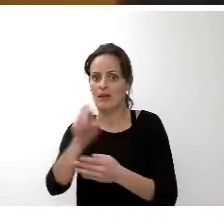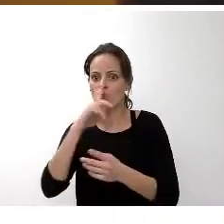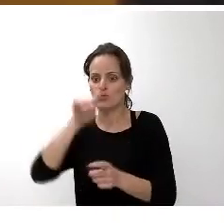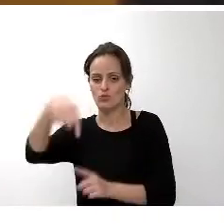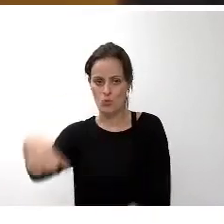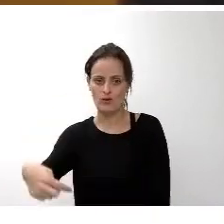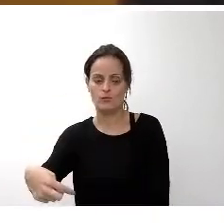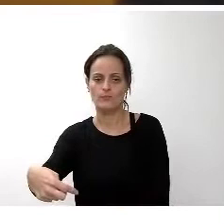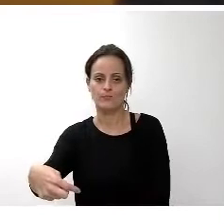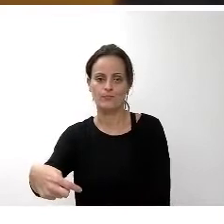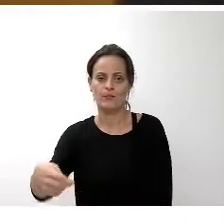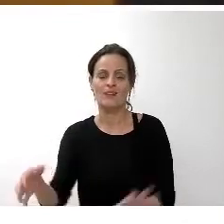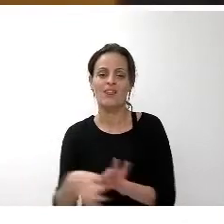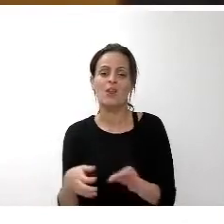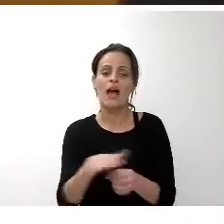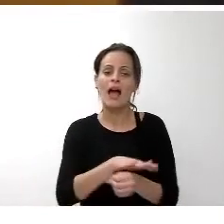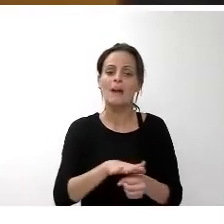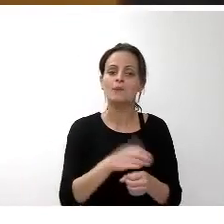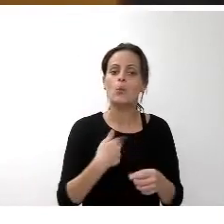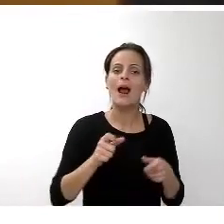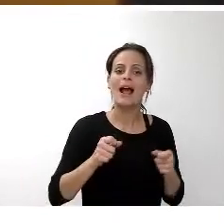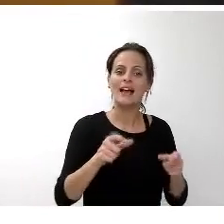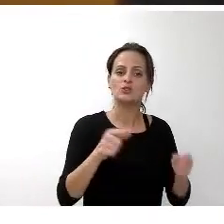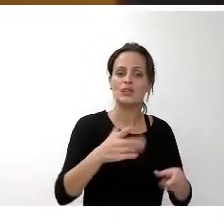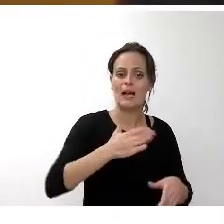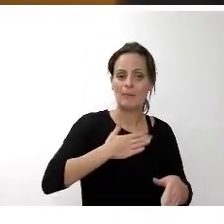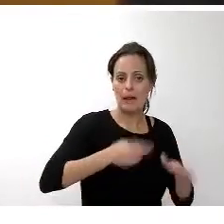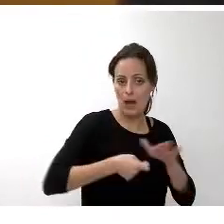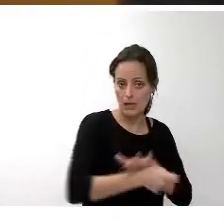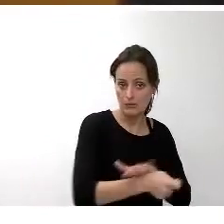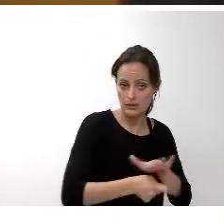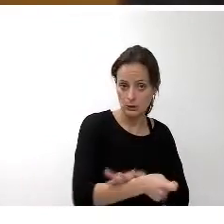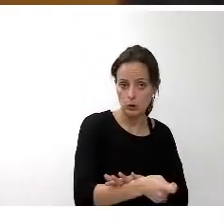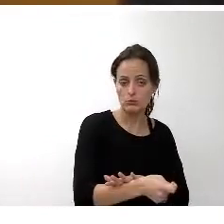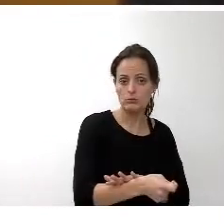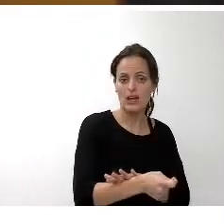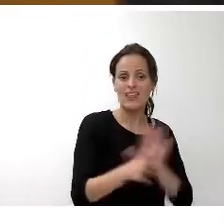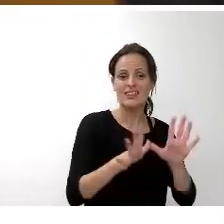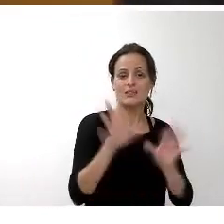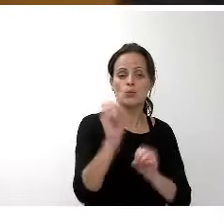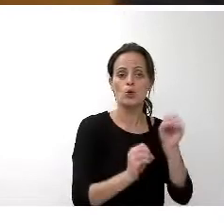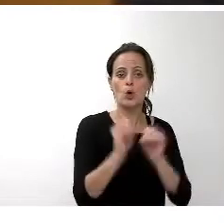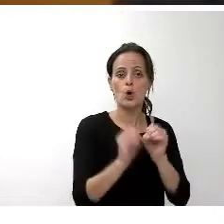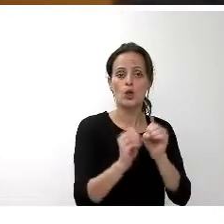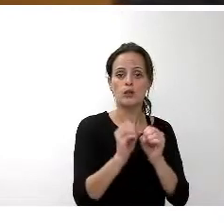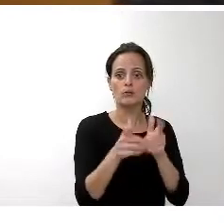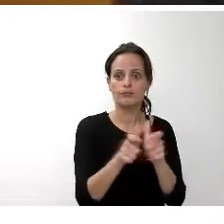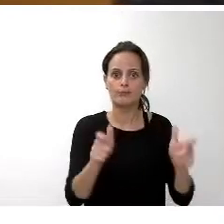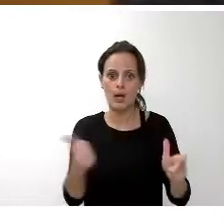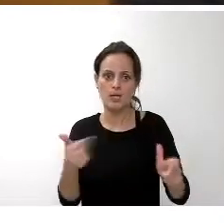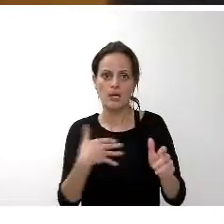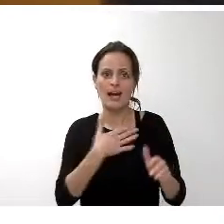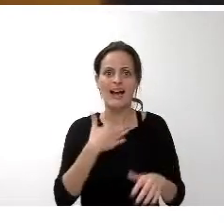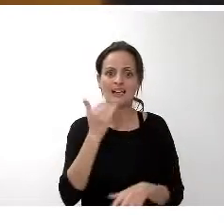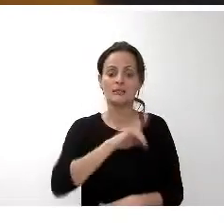Respecto al ámbito del gasto de capital en inversión, el incremento es de más del 10%, casi el doble del crecimiento del presupuesto de la